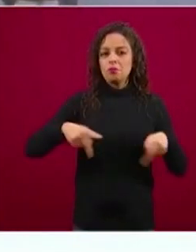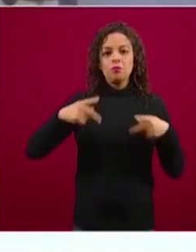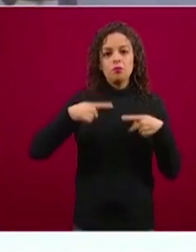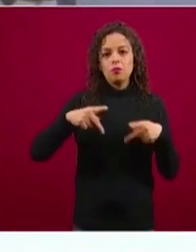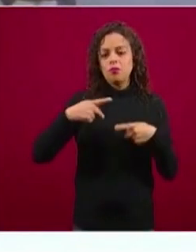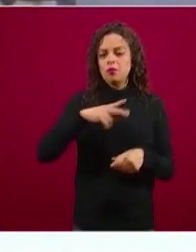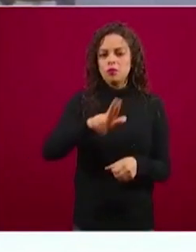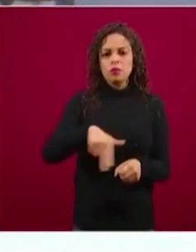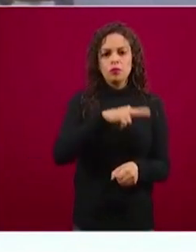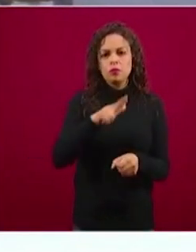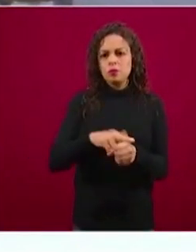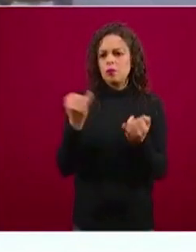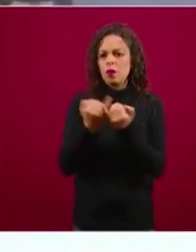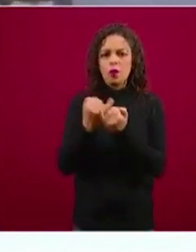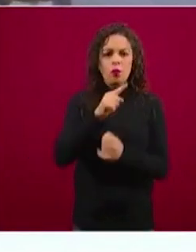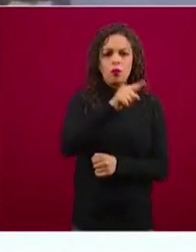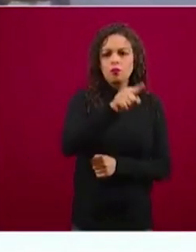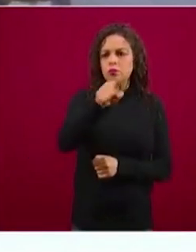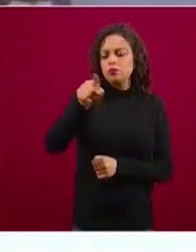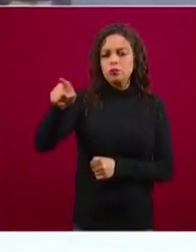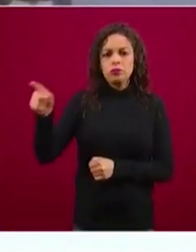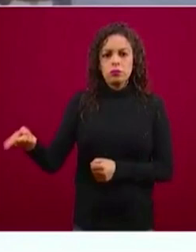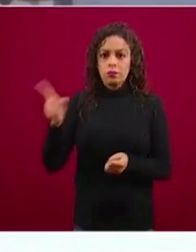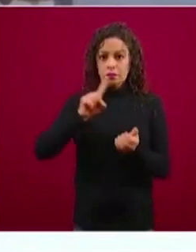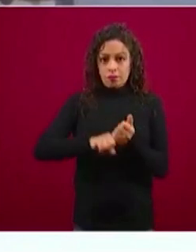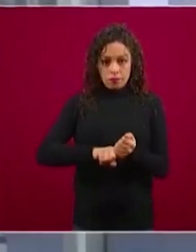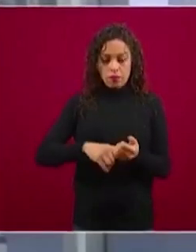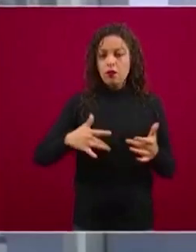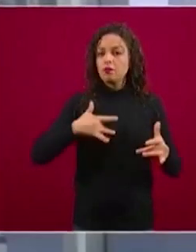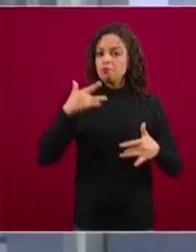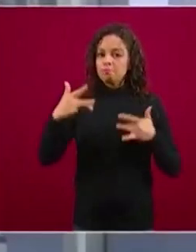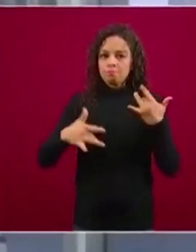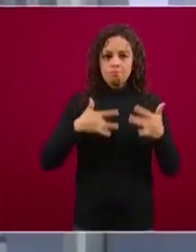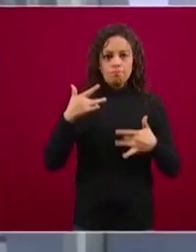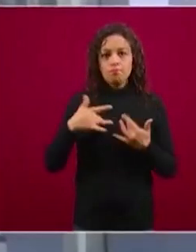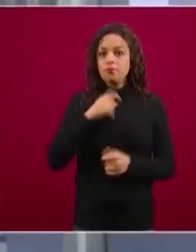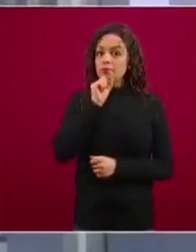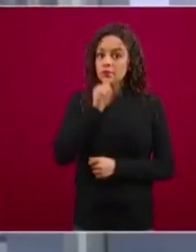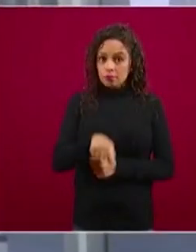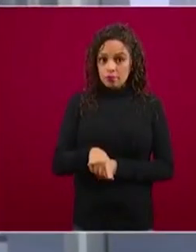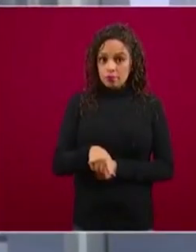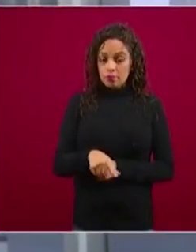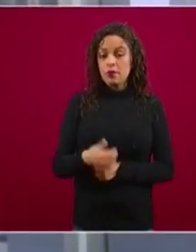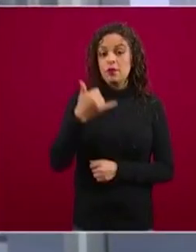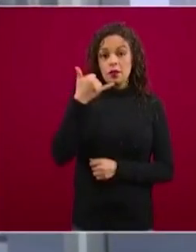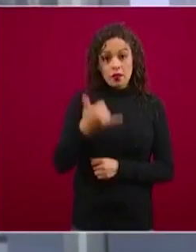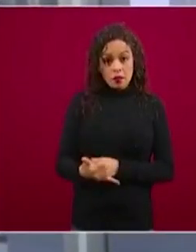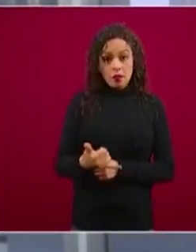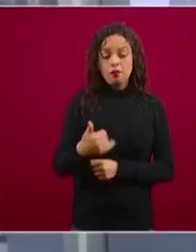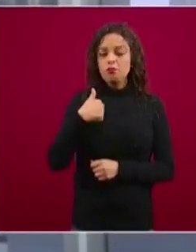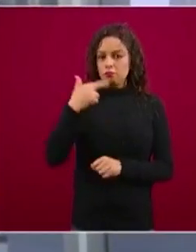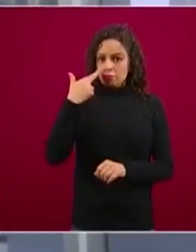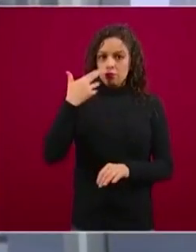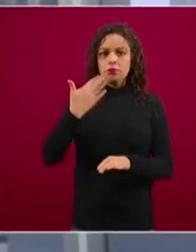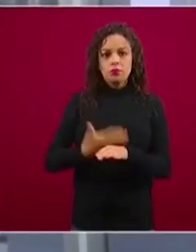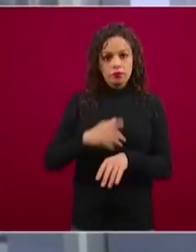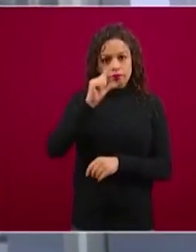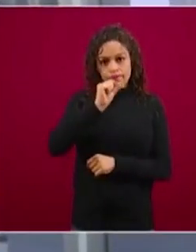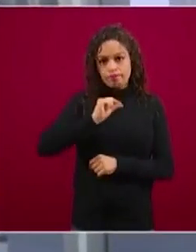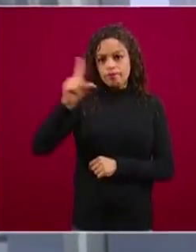humanos que también tenemos sentimientos, pero que también somos profesionales responsables de nuestra labor.